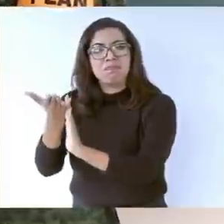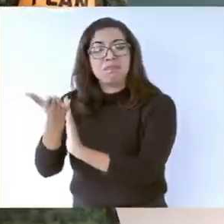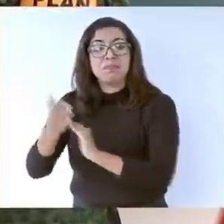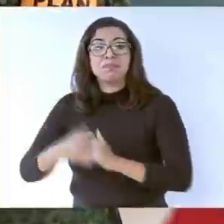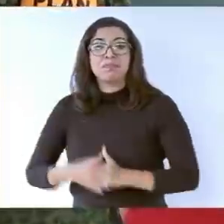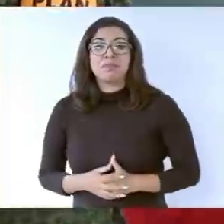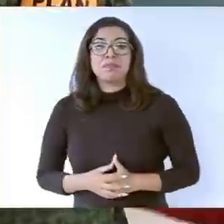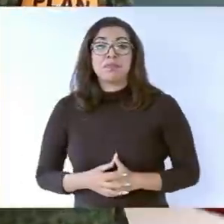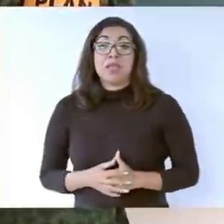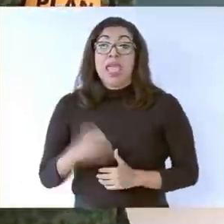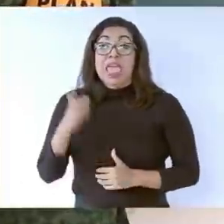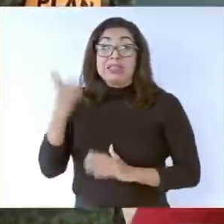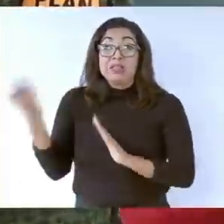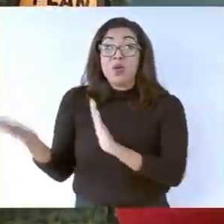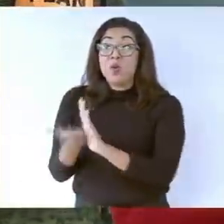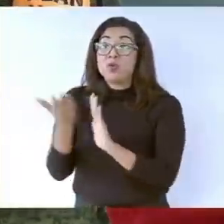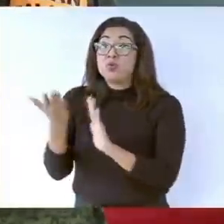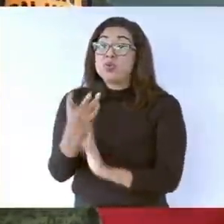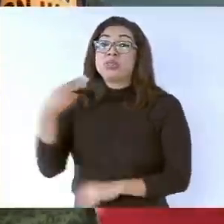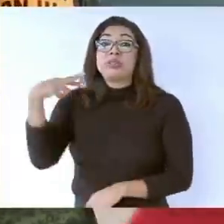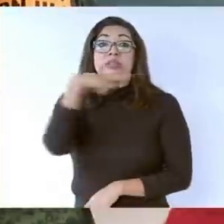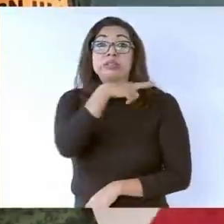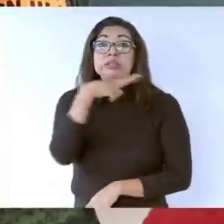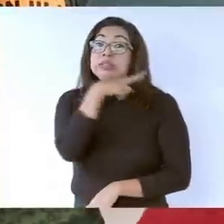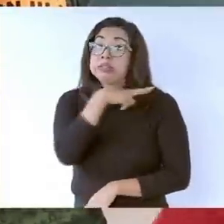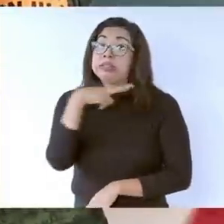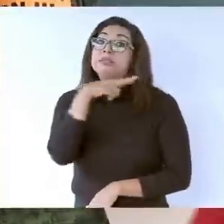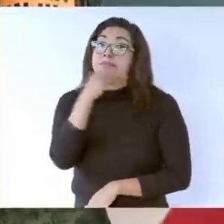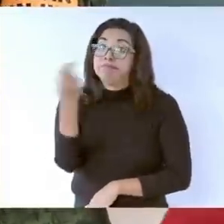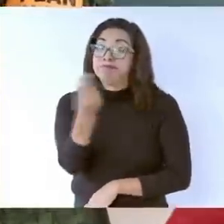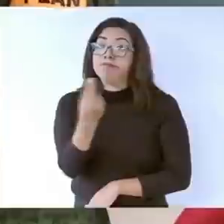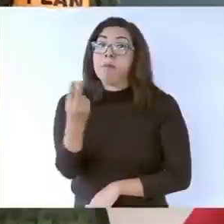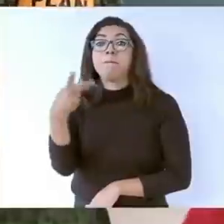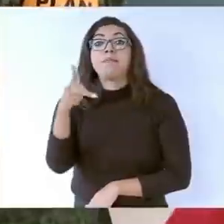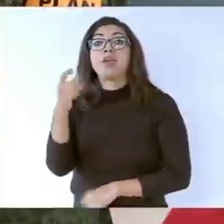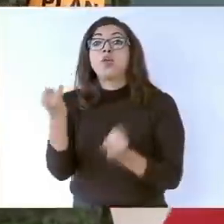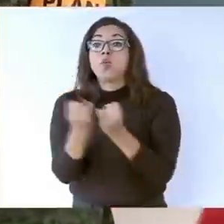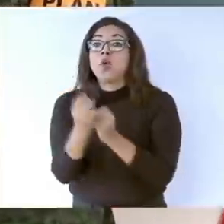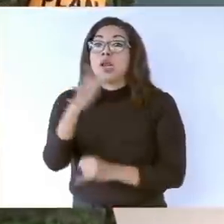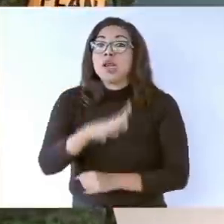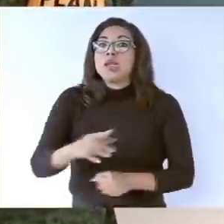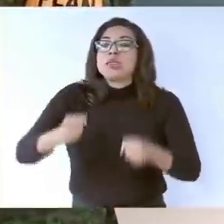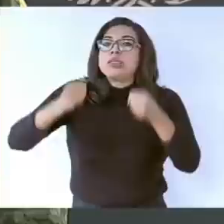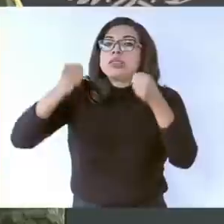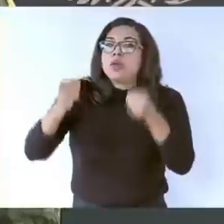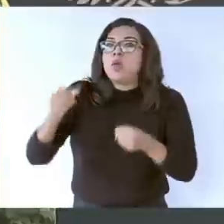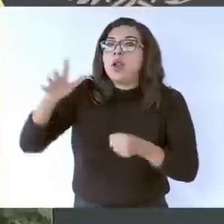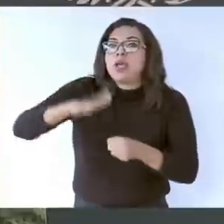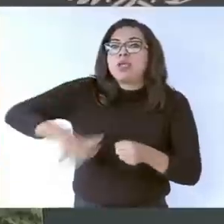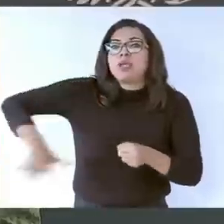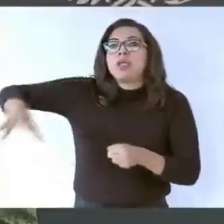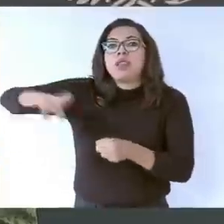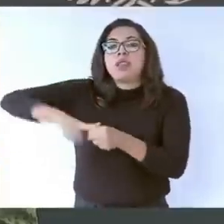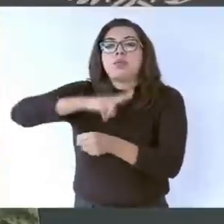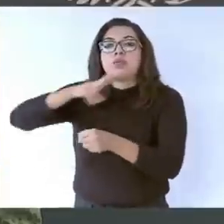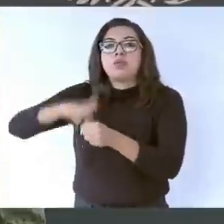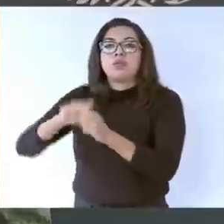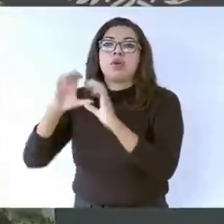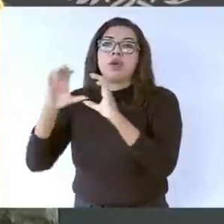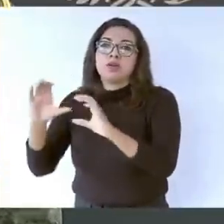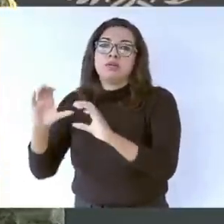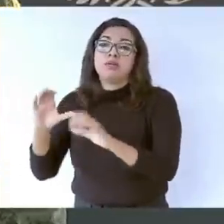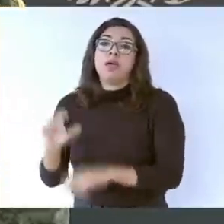llevarse a cabo de manera rápida, segura y con respeto a los entornos ecológico y arqueológico, trabajando durante las 24